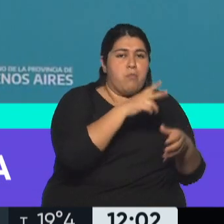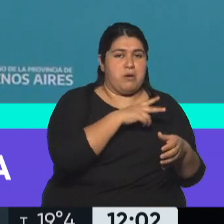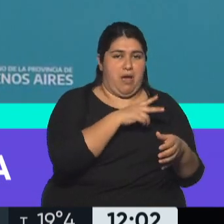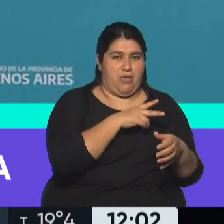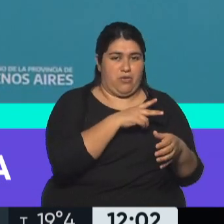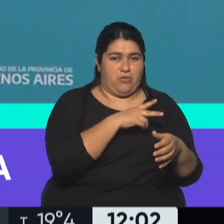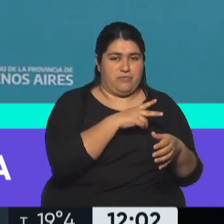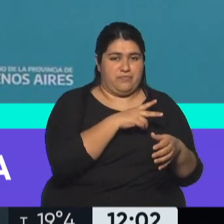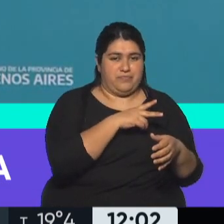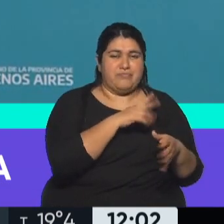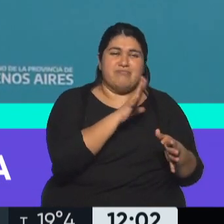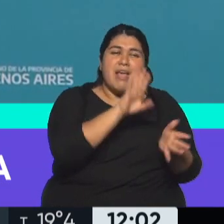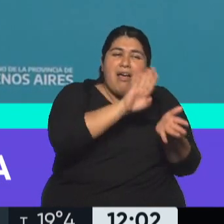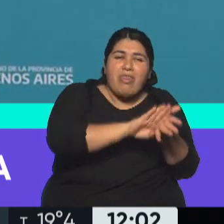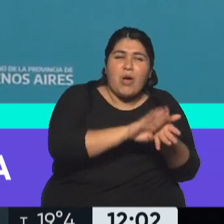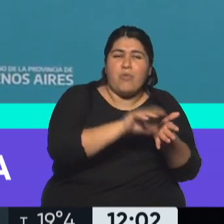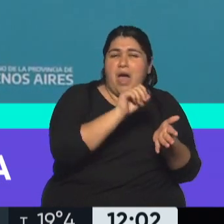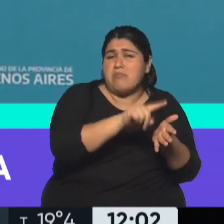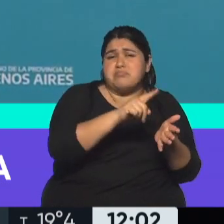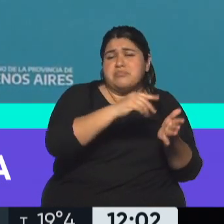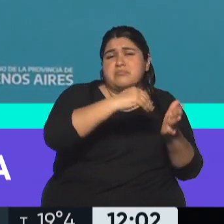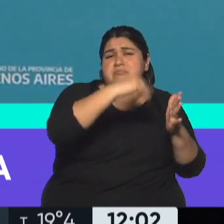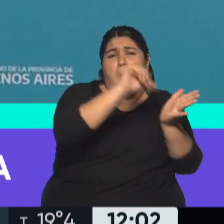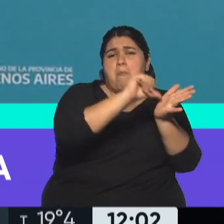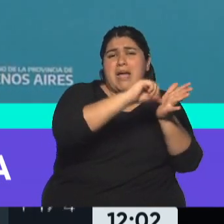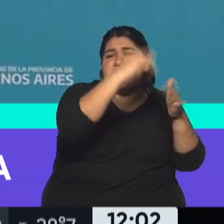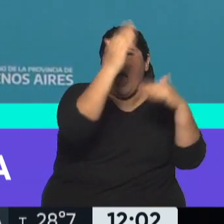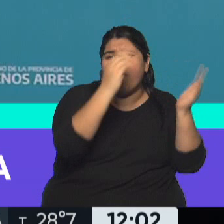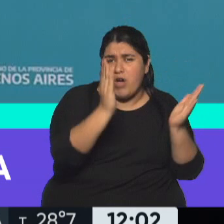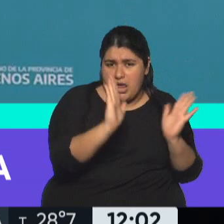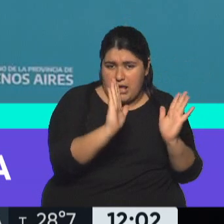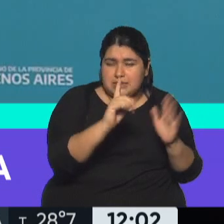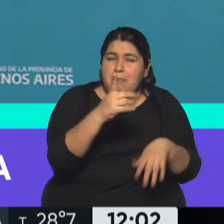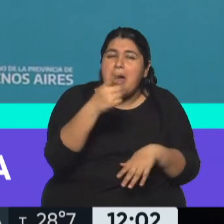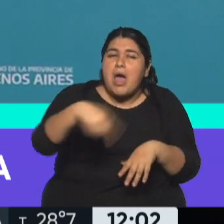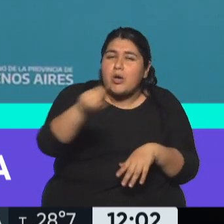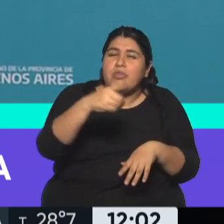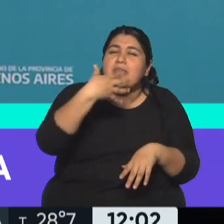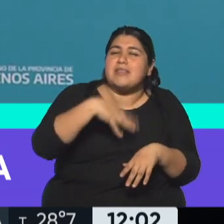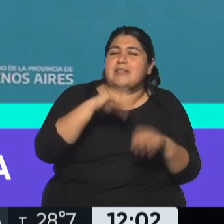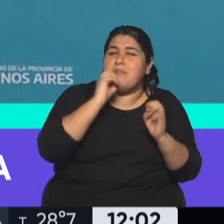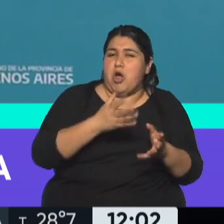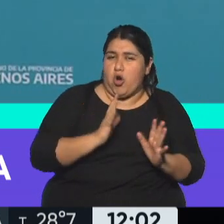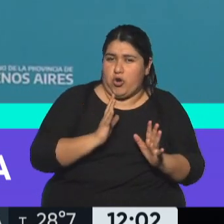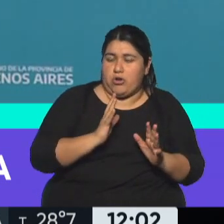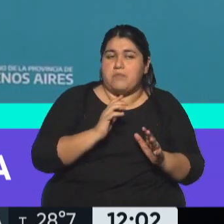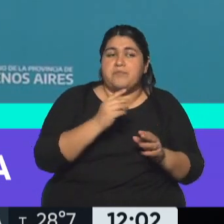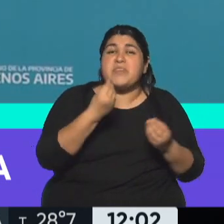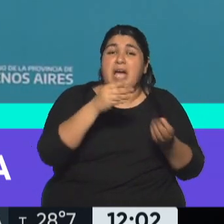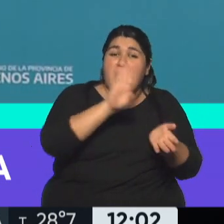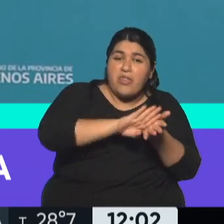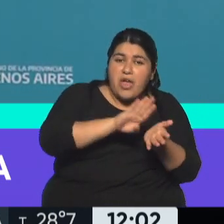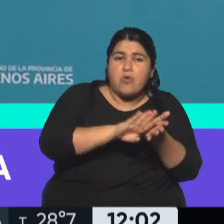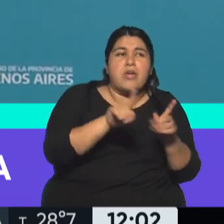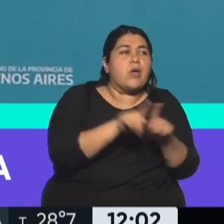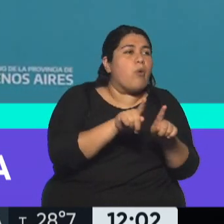Se entiende, son acreedores extranjeros y para que se entienda mejor todavía, es colocar deuda en Wall